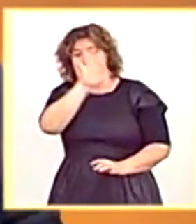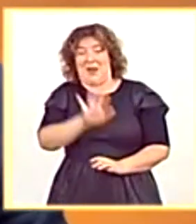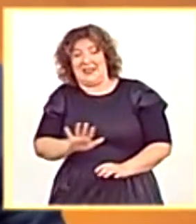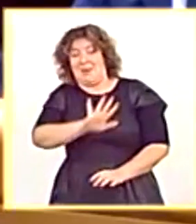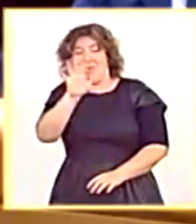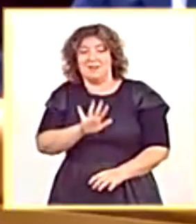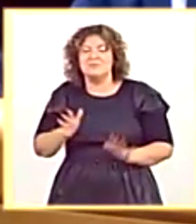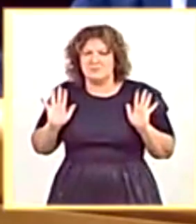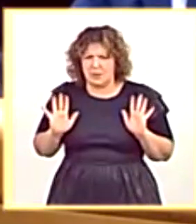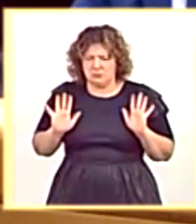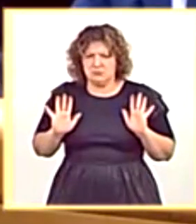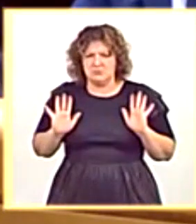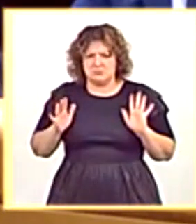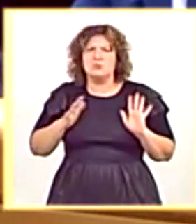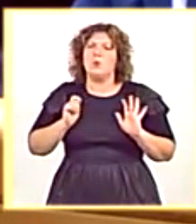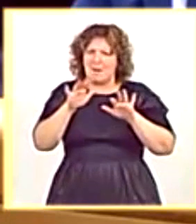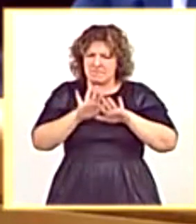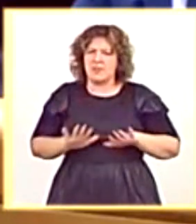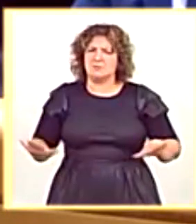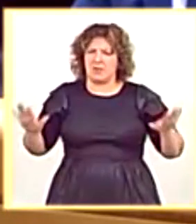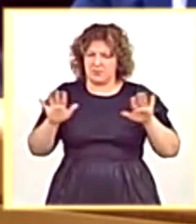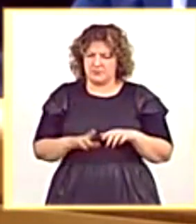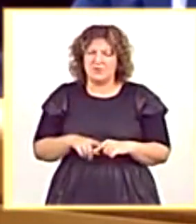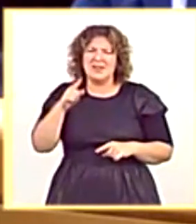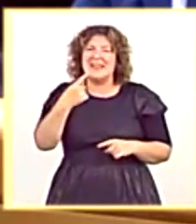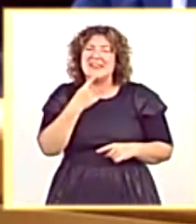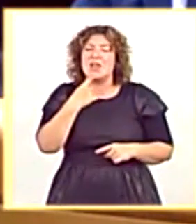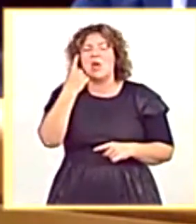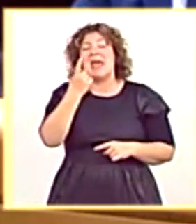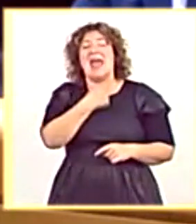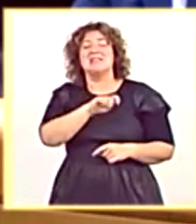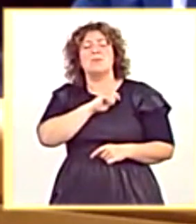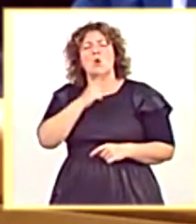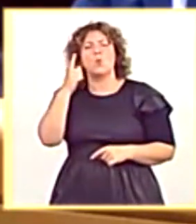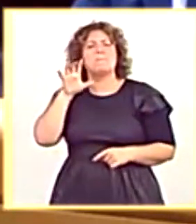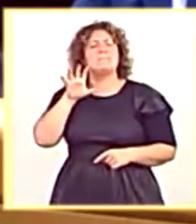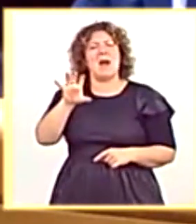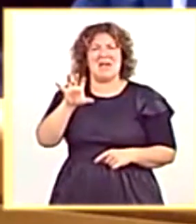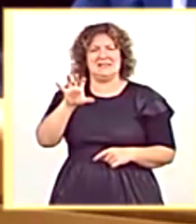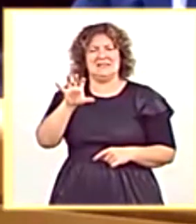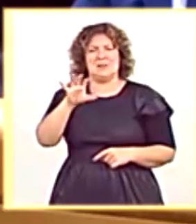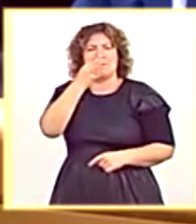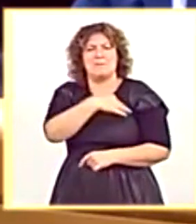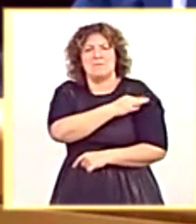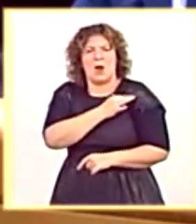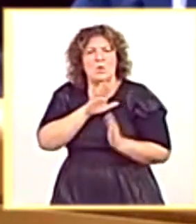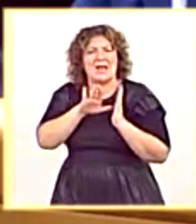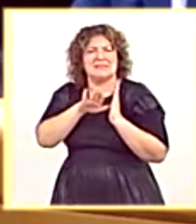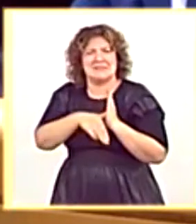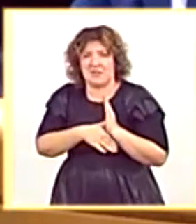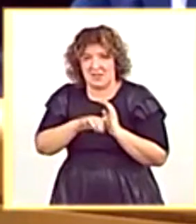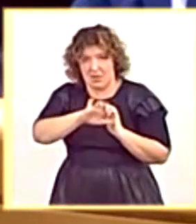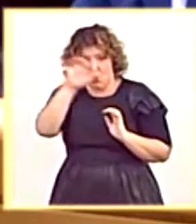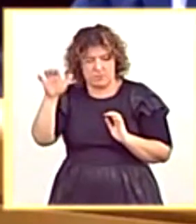que... Pero mire, vamos a pararnos un momento. Usted ha dicho que España es uno de los países que a menor ritmo está vacunando de toda Europa.